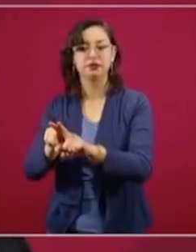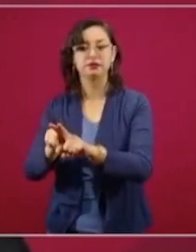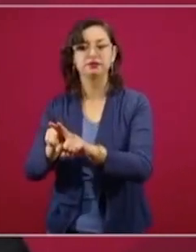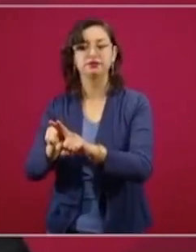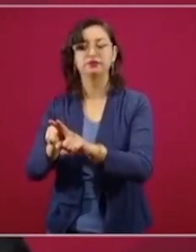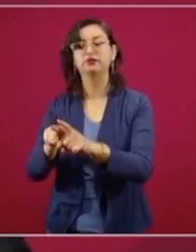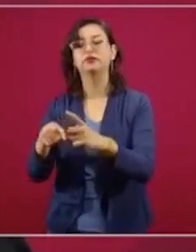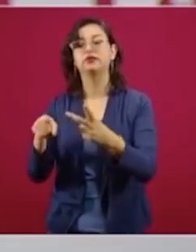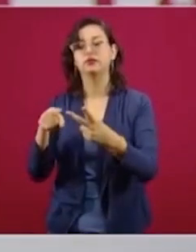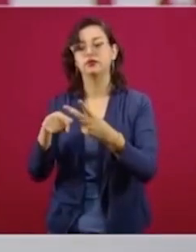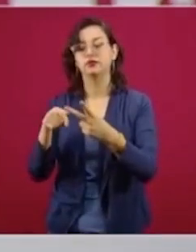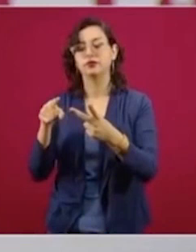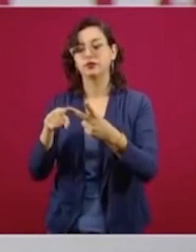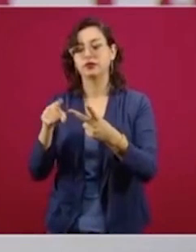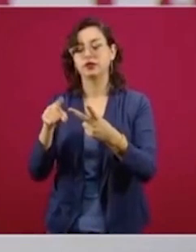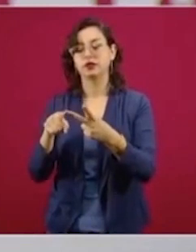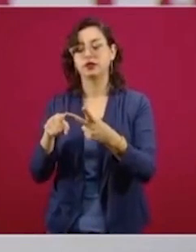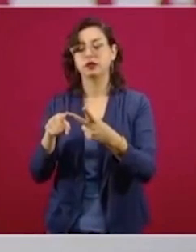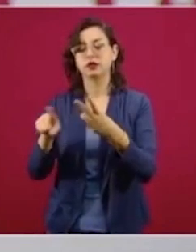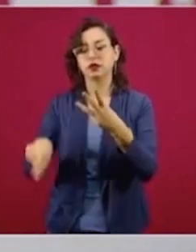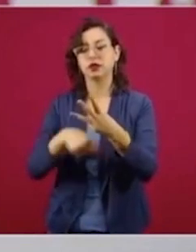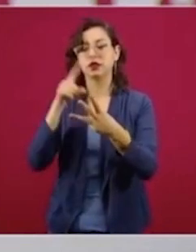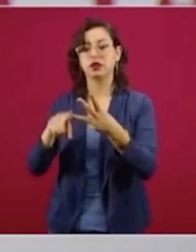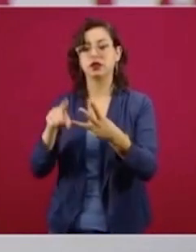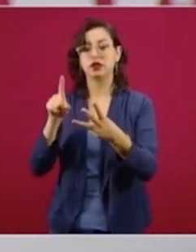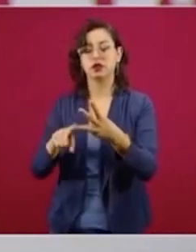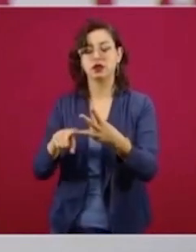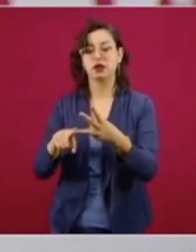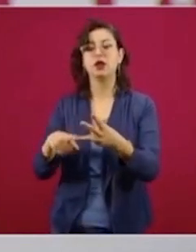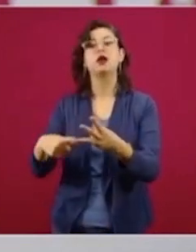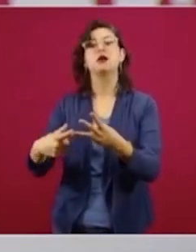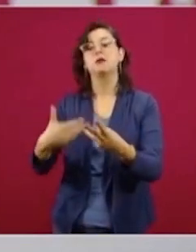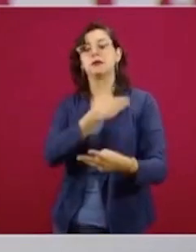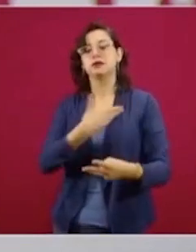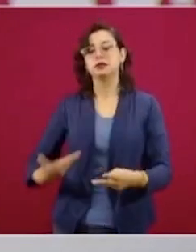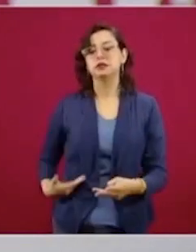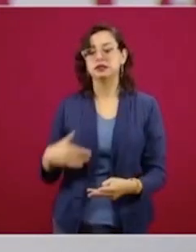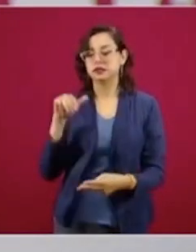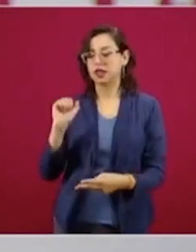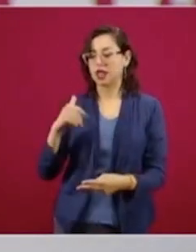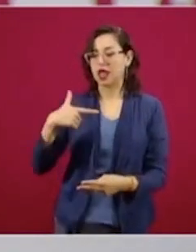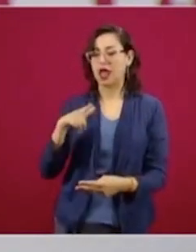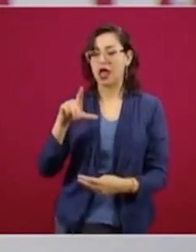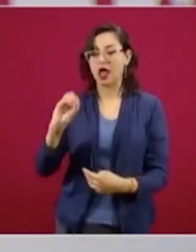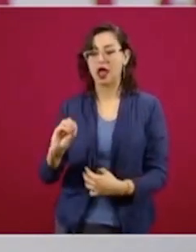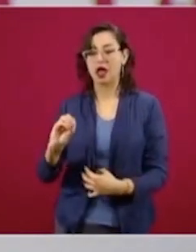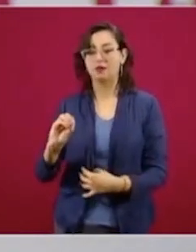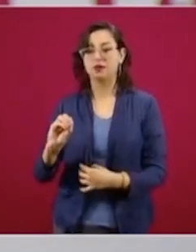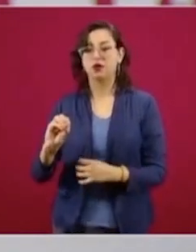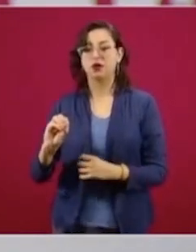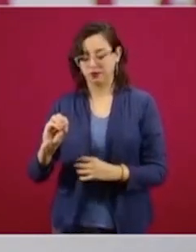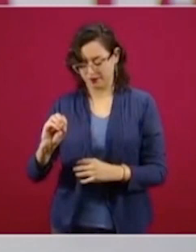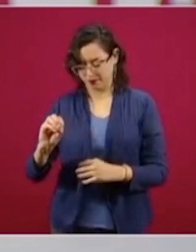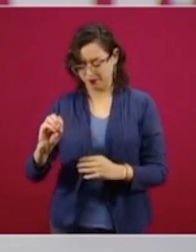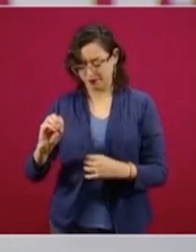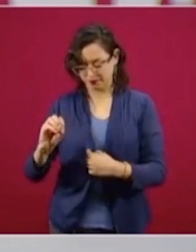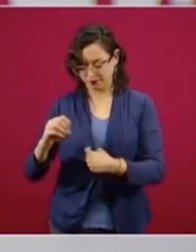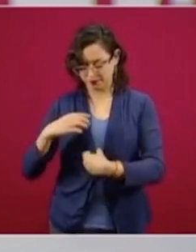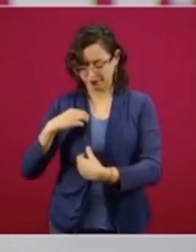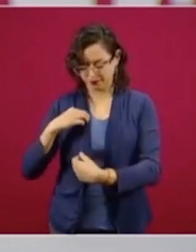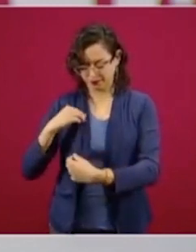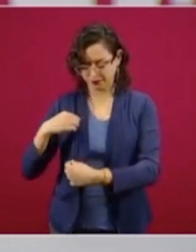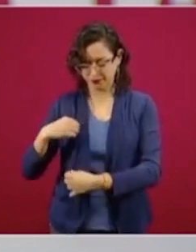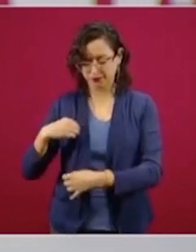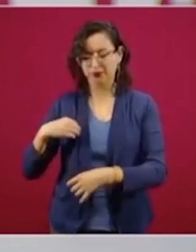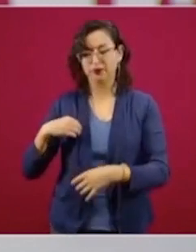coincidencia con la resolución que México presentó a iniciativa del presidente López Obrador para garantizar el acceso de